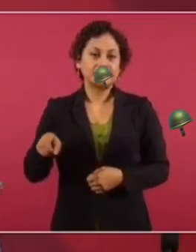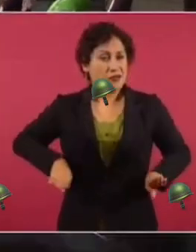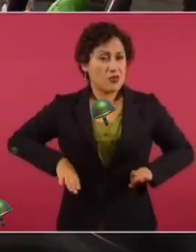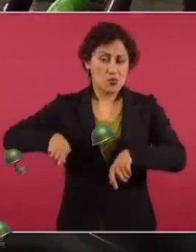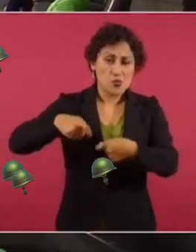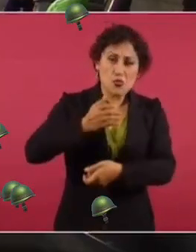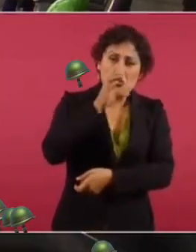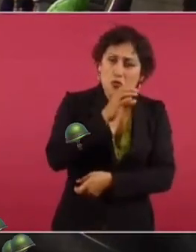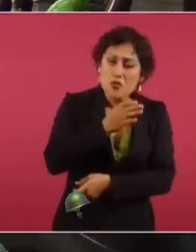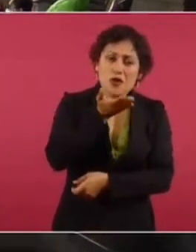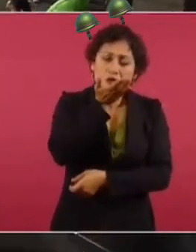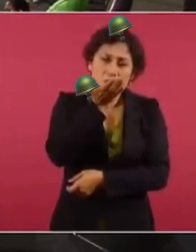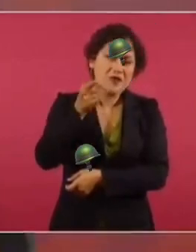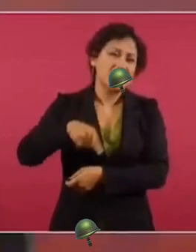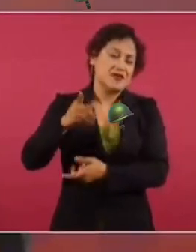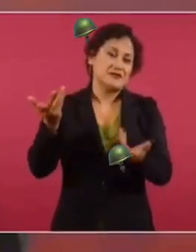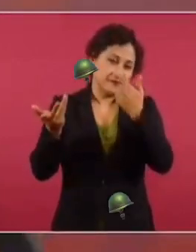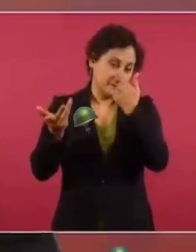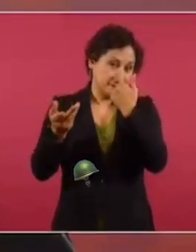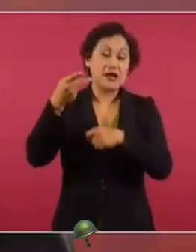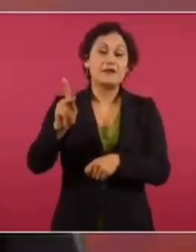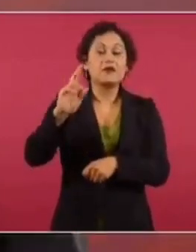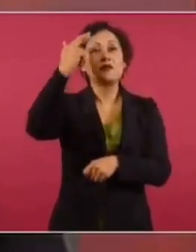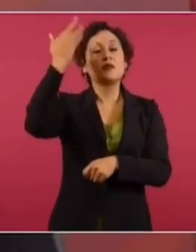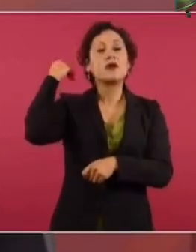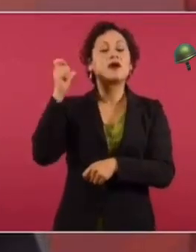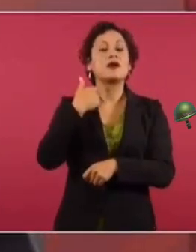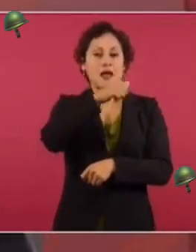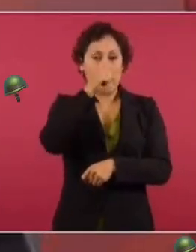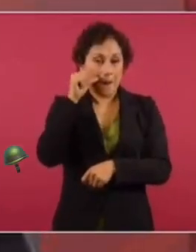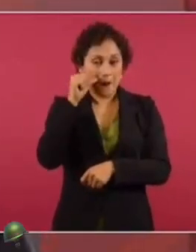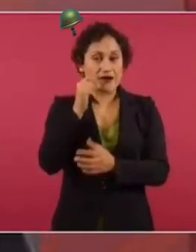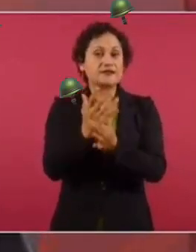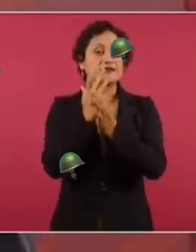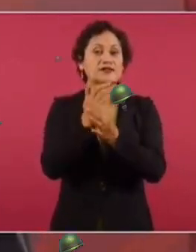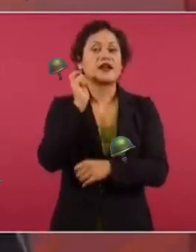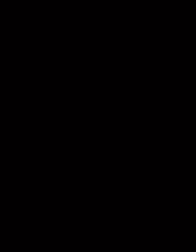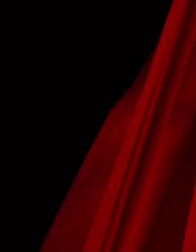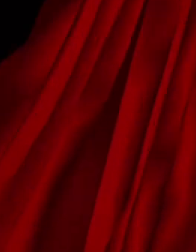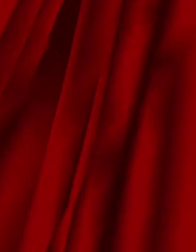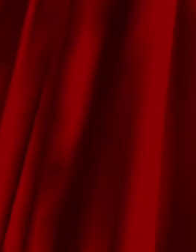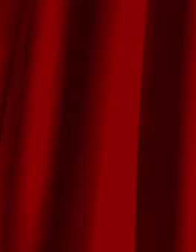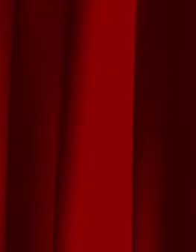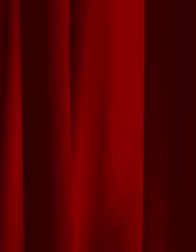conservadora, pero decía Juárez que el triunfo de la reacción es moralmente imposible.